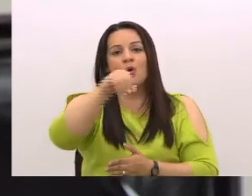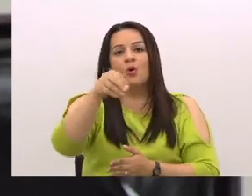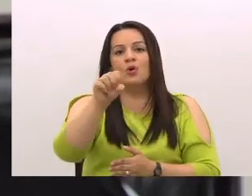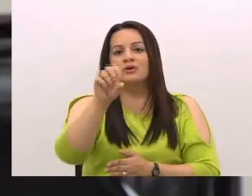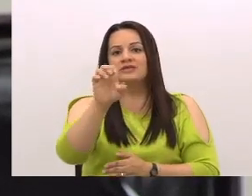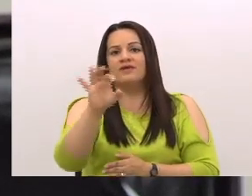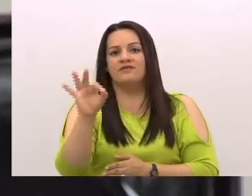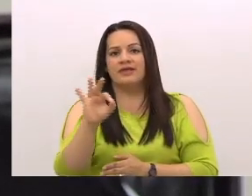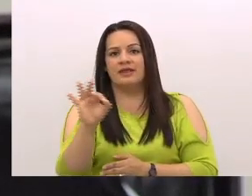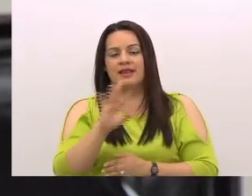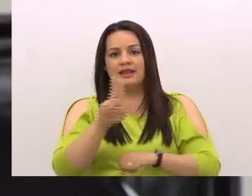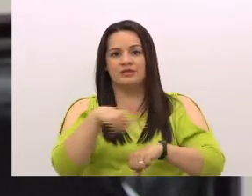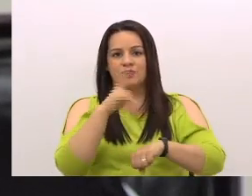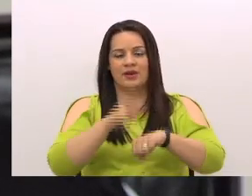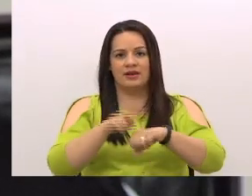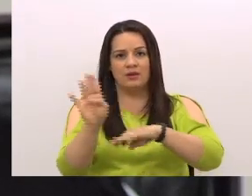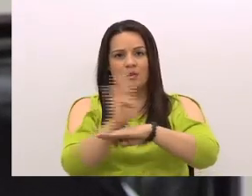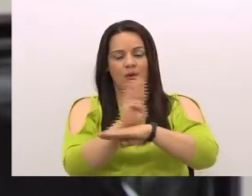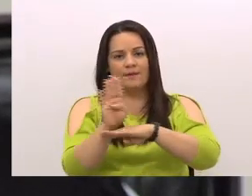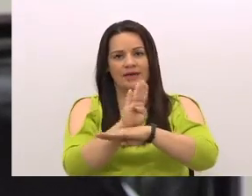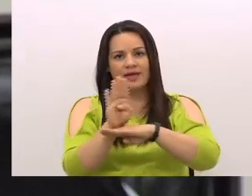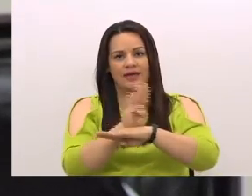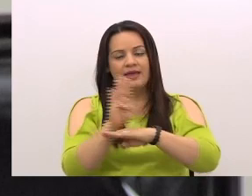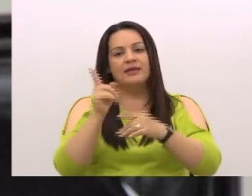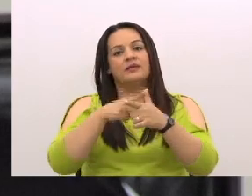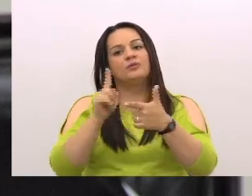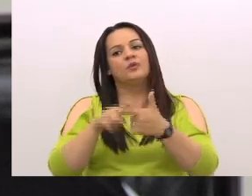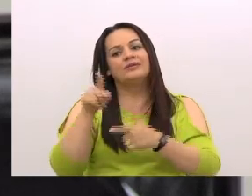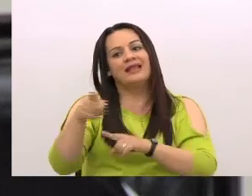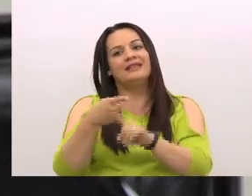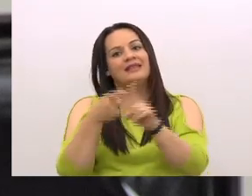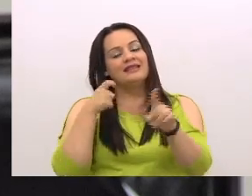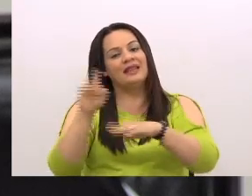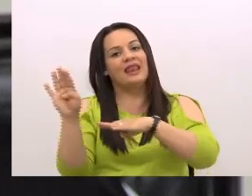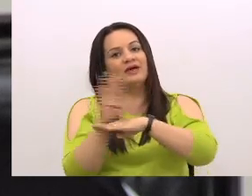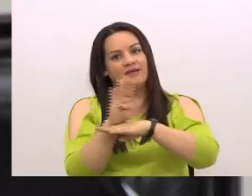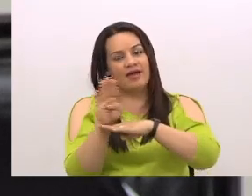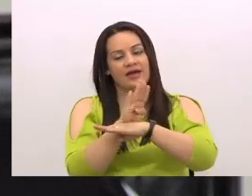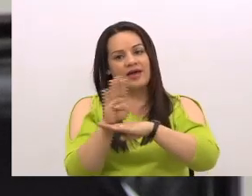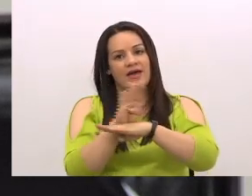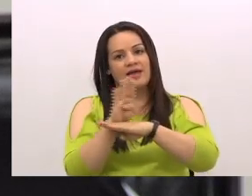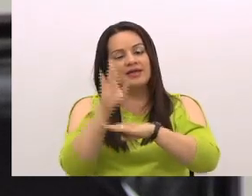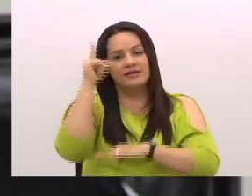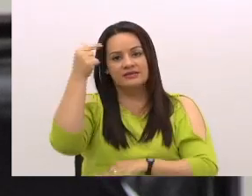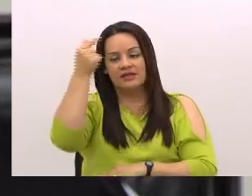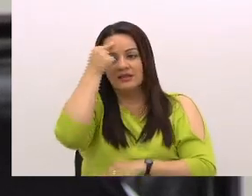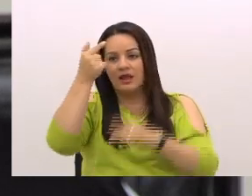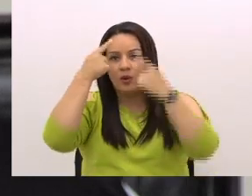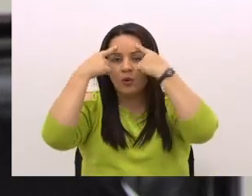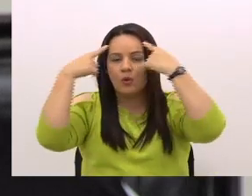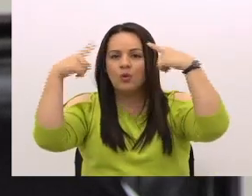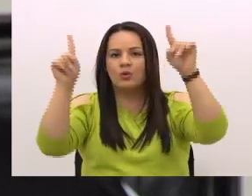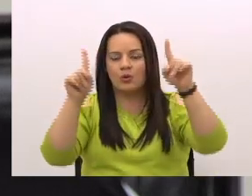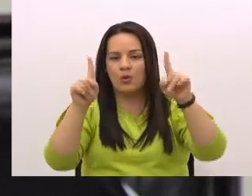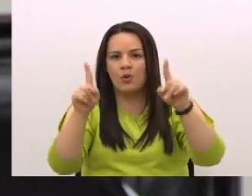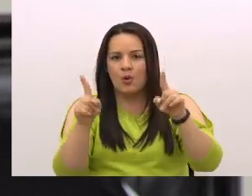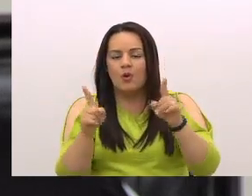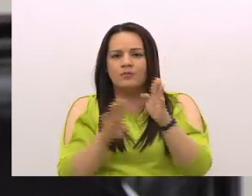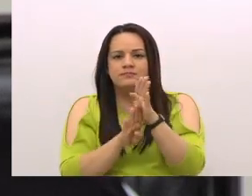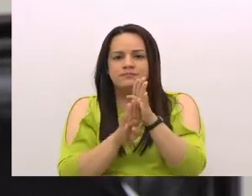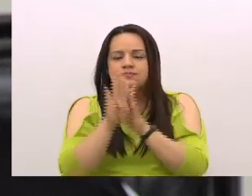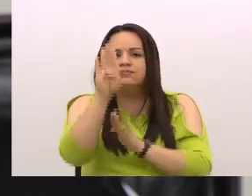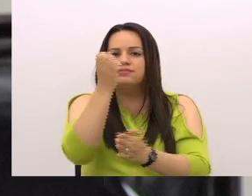nacionalizó la banca, entonces él desde la banca estatal logró reactivar la agronomía,